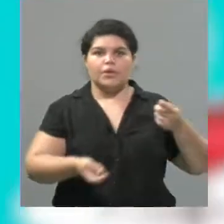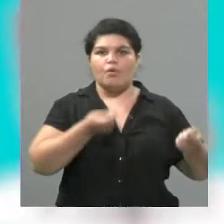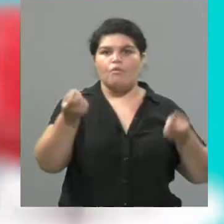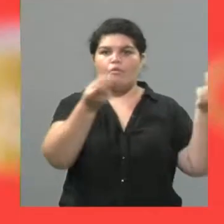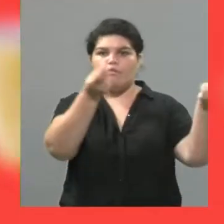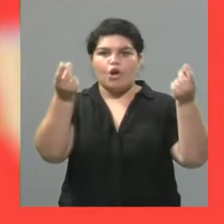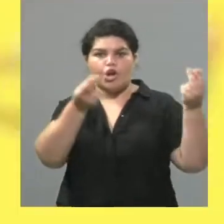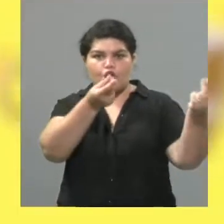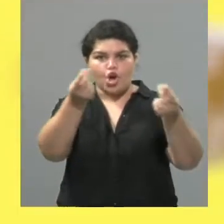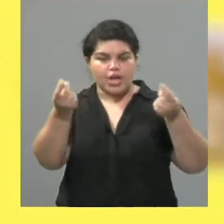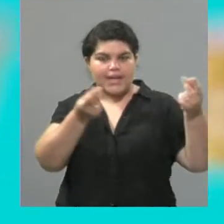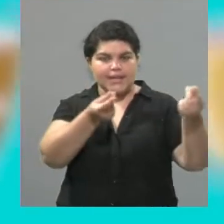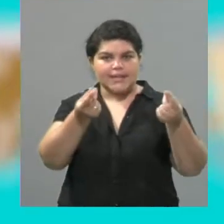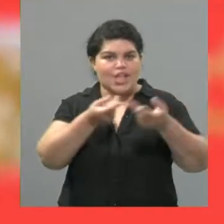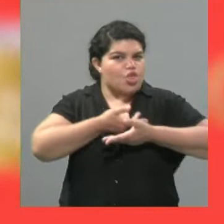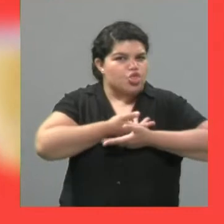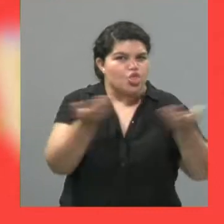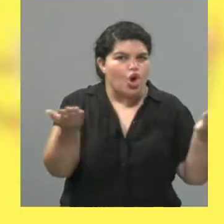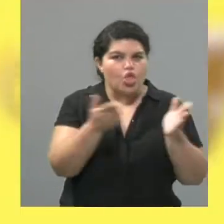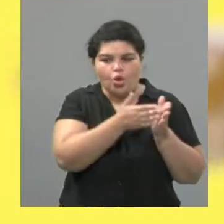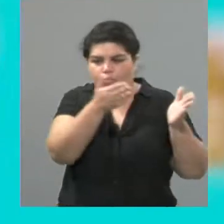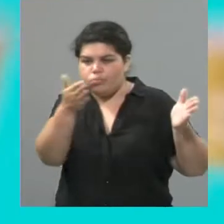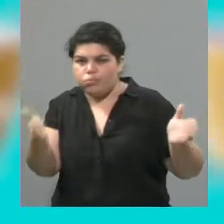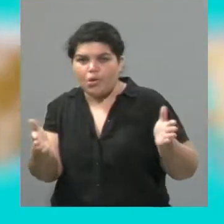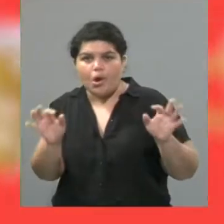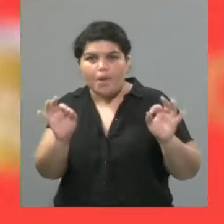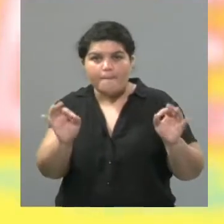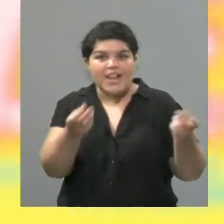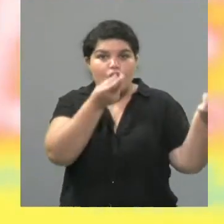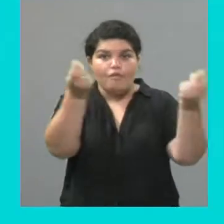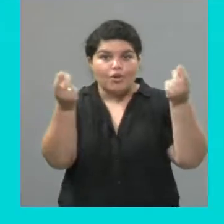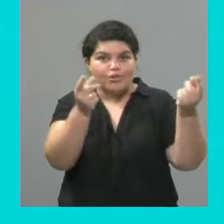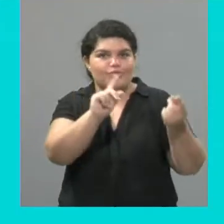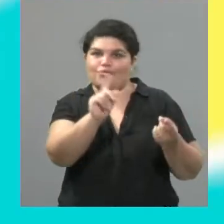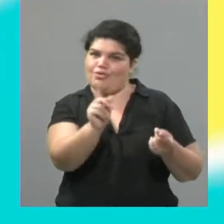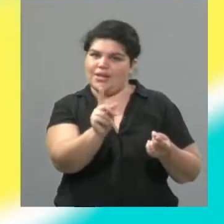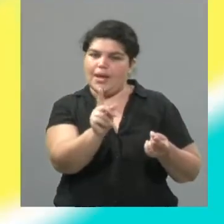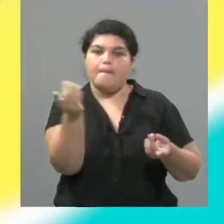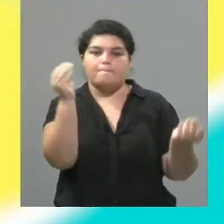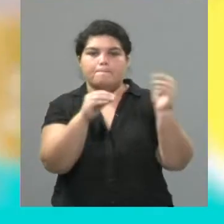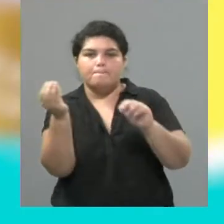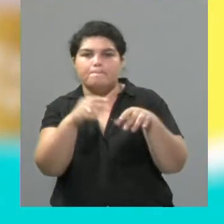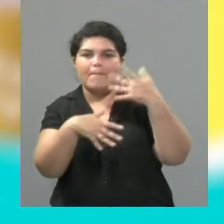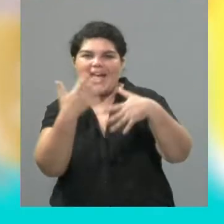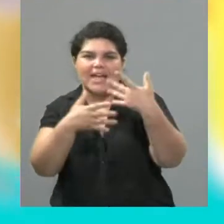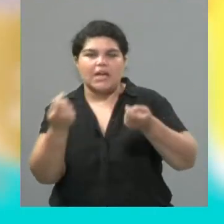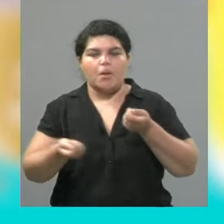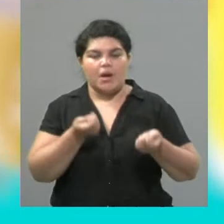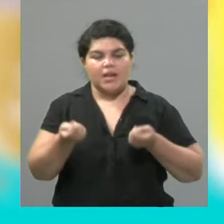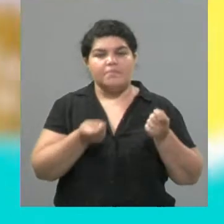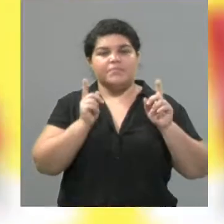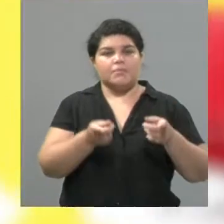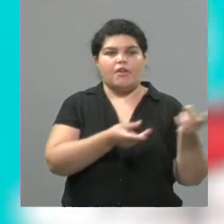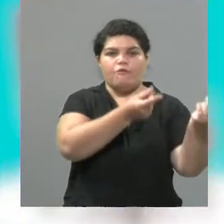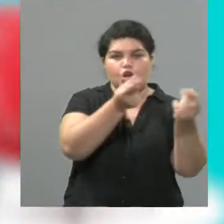no todo en la obra es folclore, ¿no? Y por ahí enlazarla con el concepto, con la dramaturgia, entonces